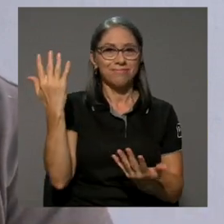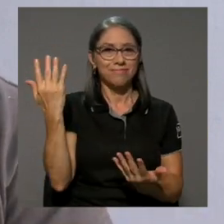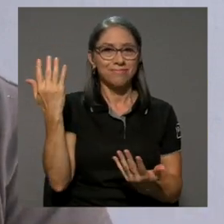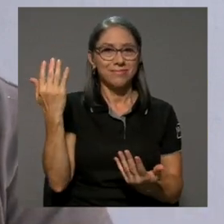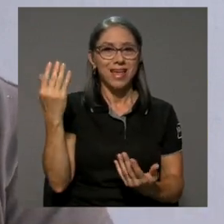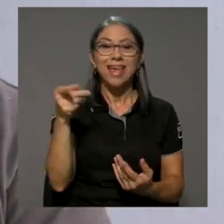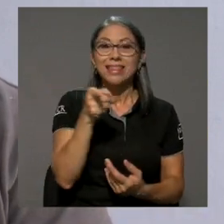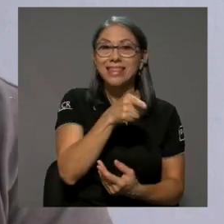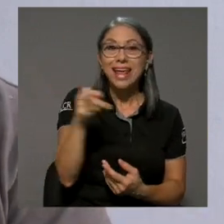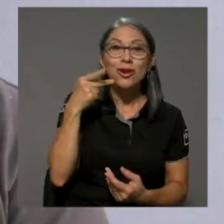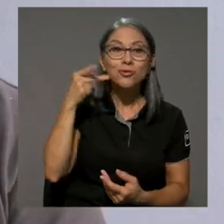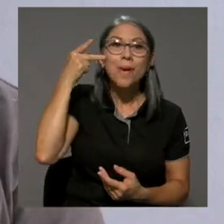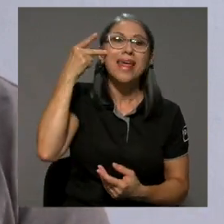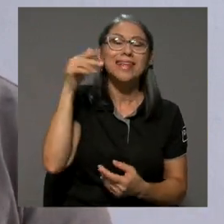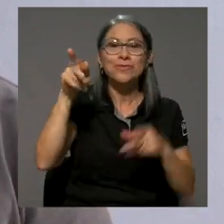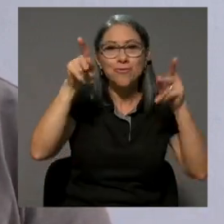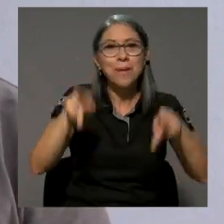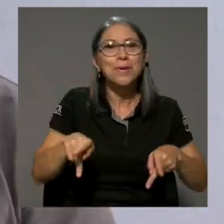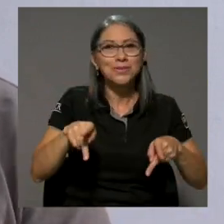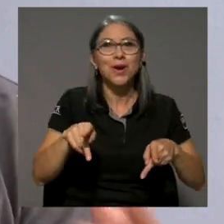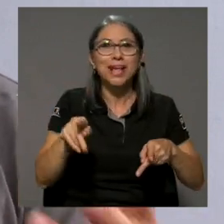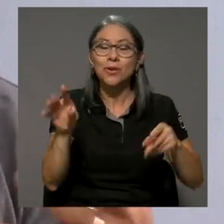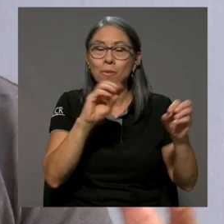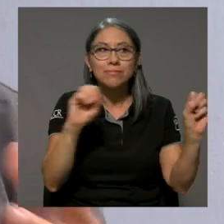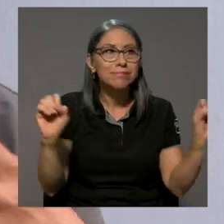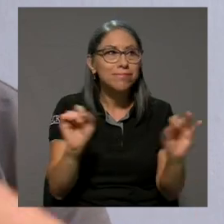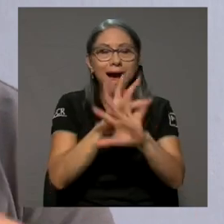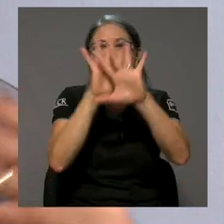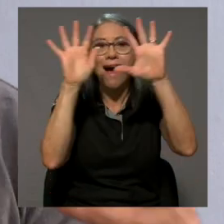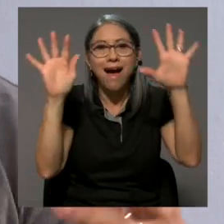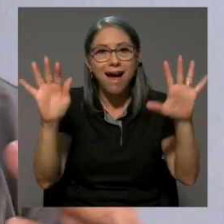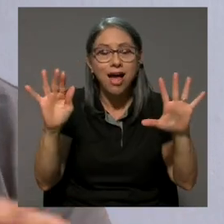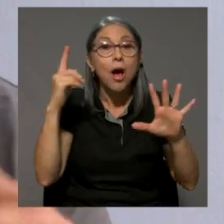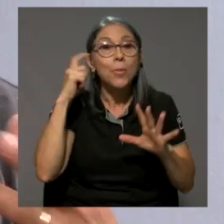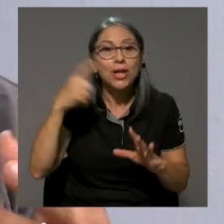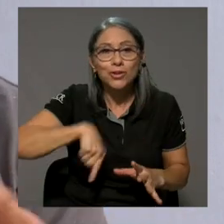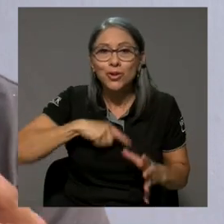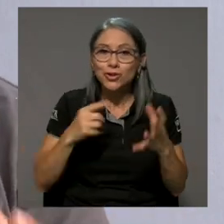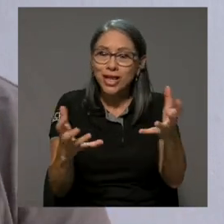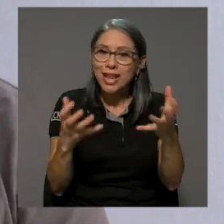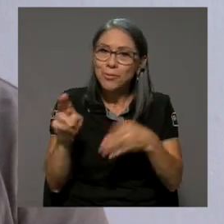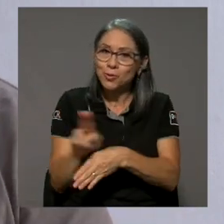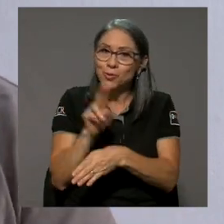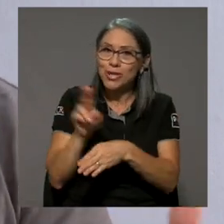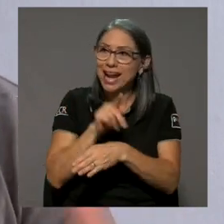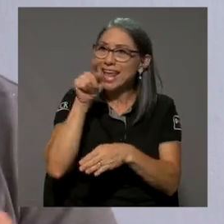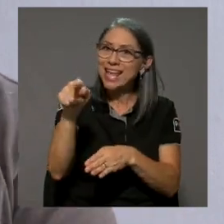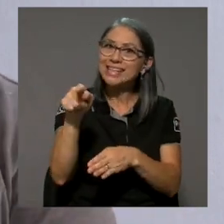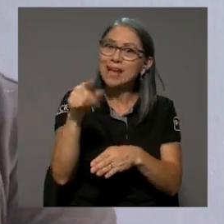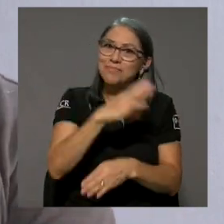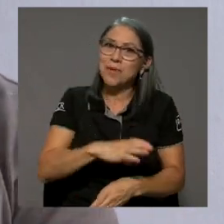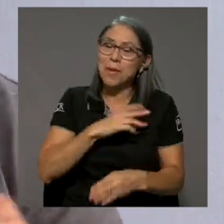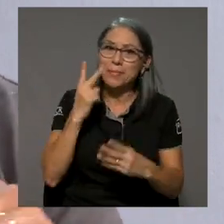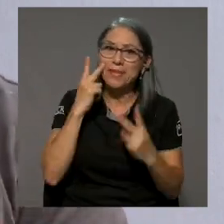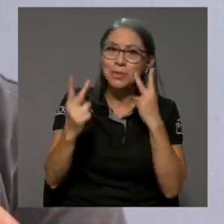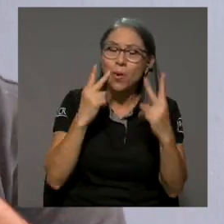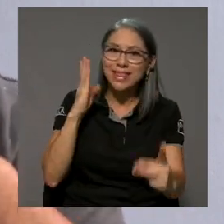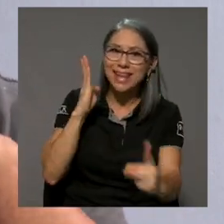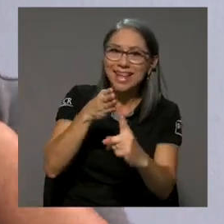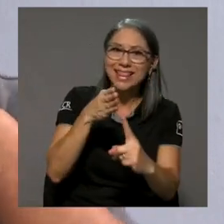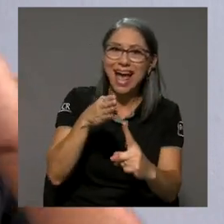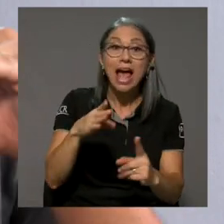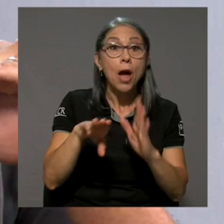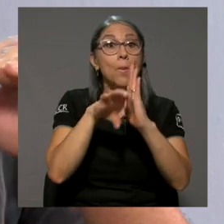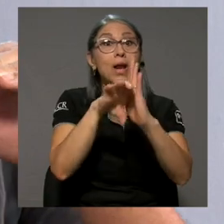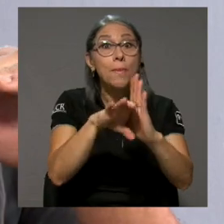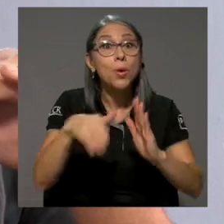ilusionistas los padres porque queríamos poder usar y hacer referencia visual directa, como cuando en el show la